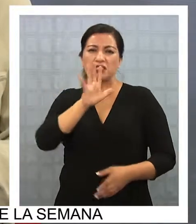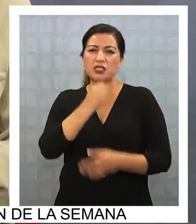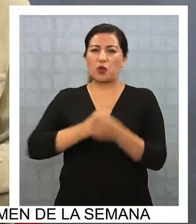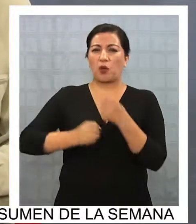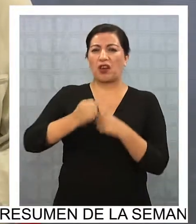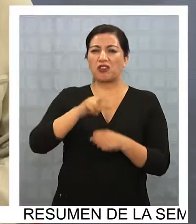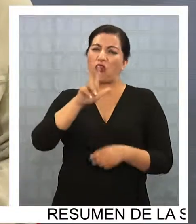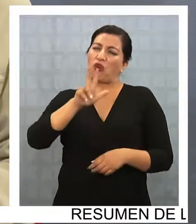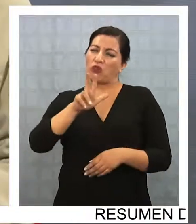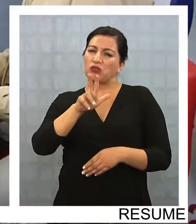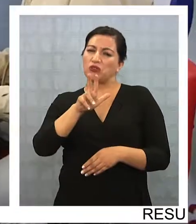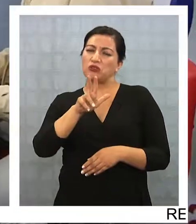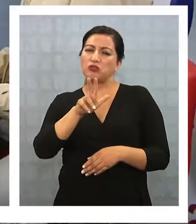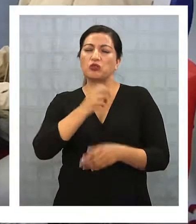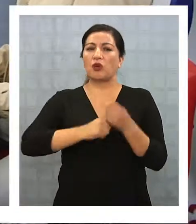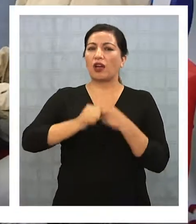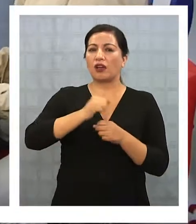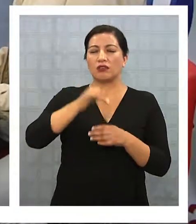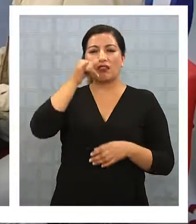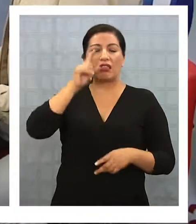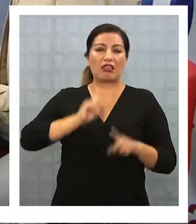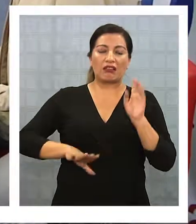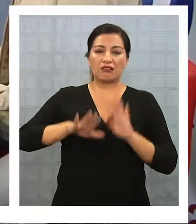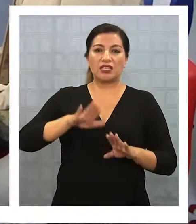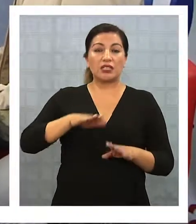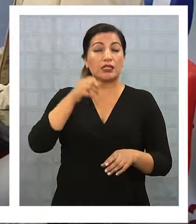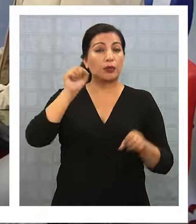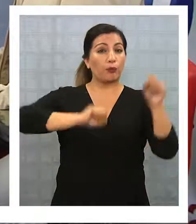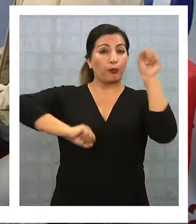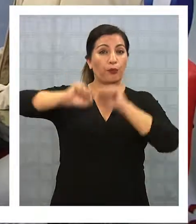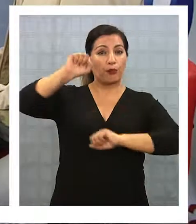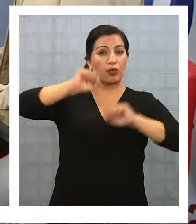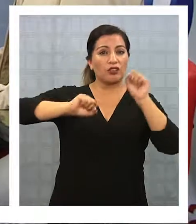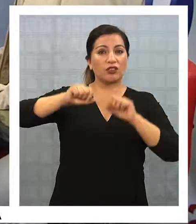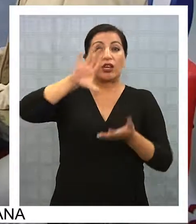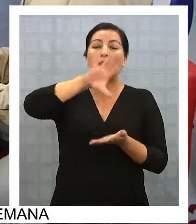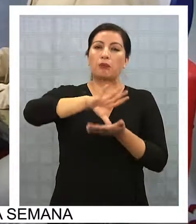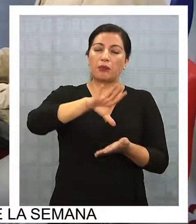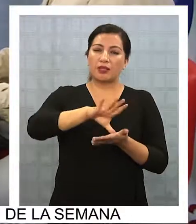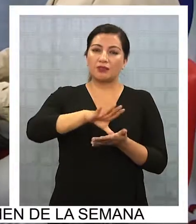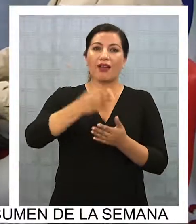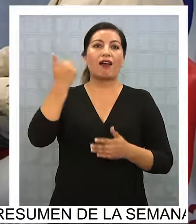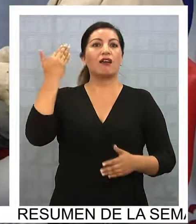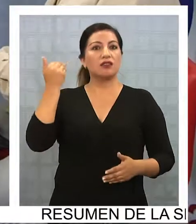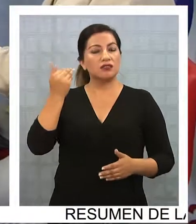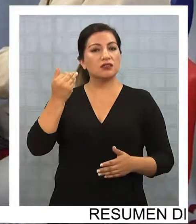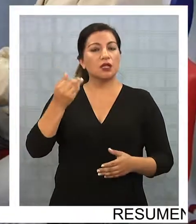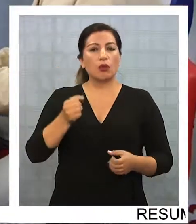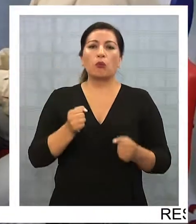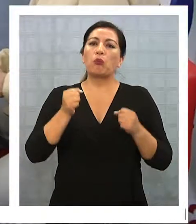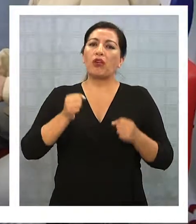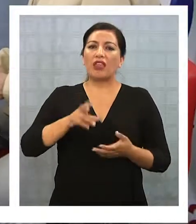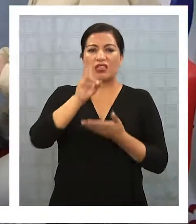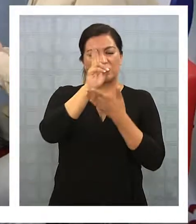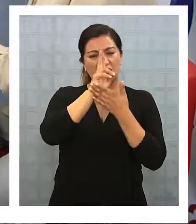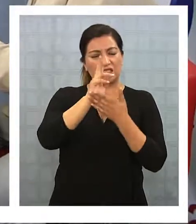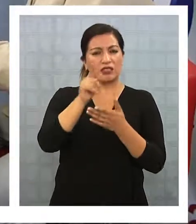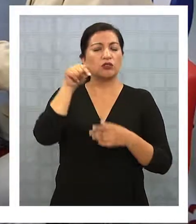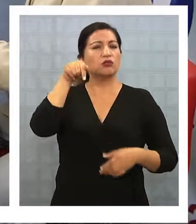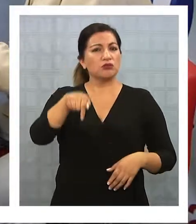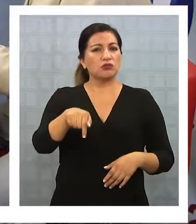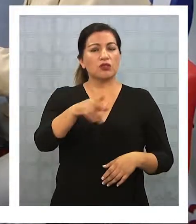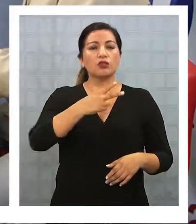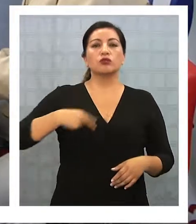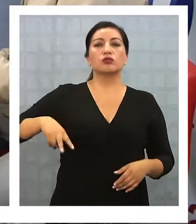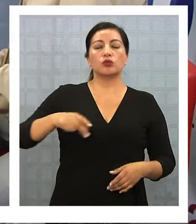años, 8 años probablemente ser político en este país, cierto, era una condición de dignidad, cierto tú